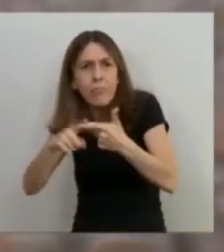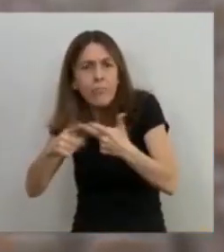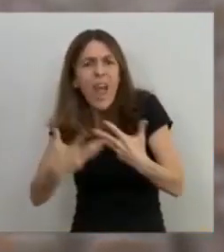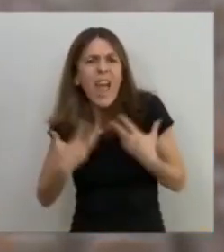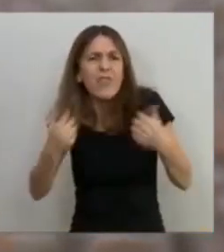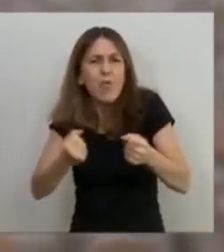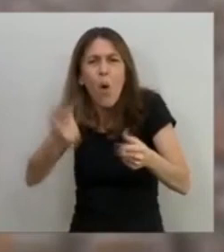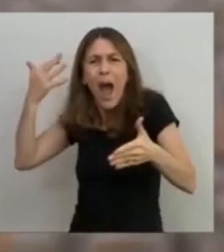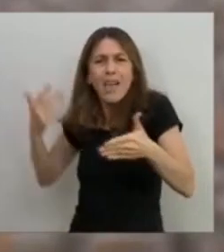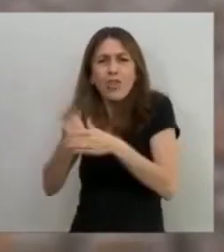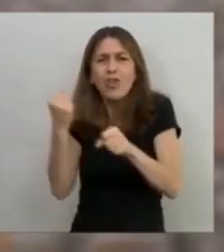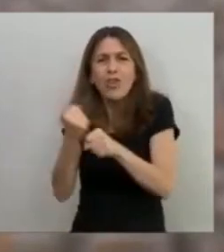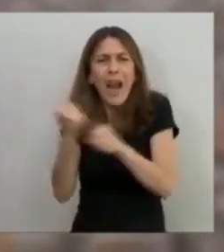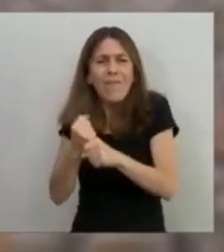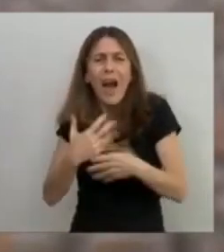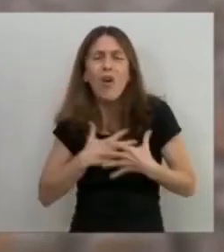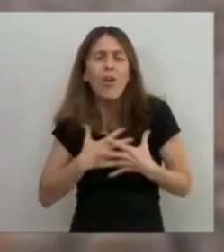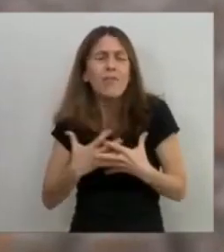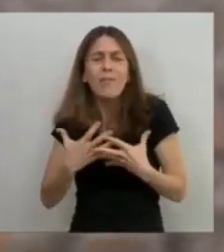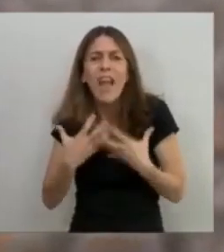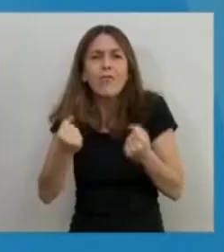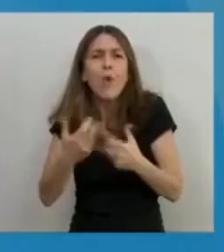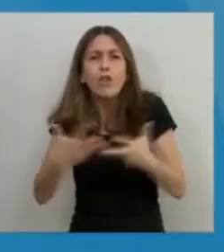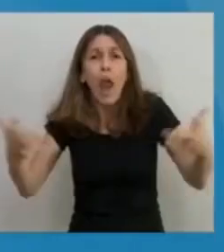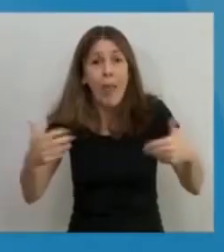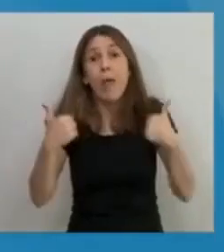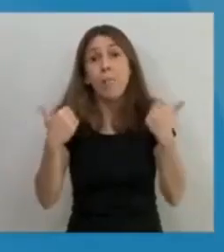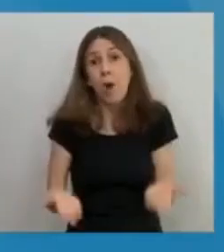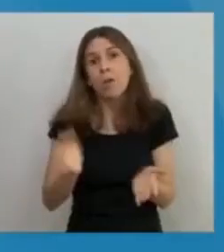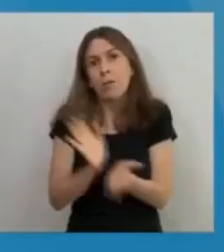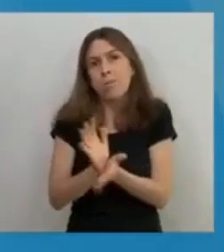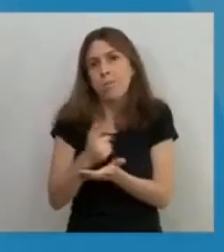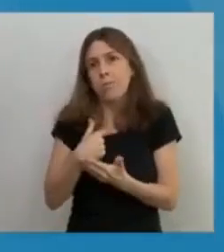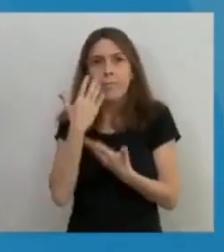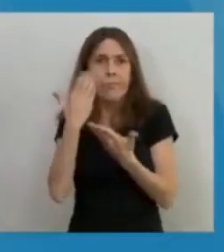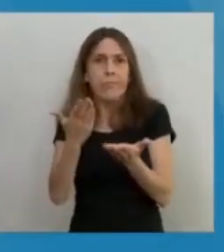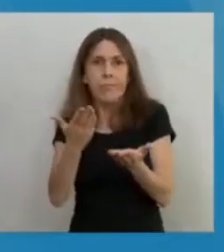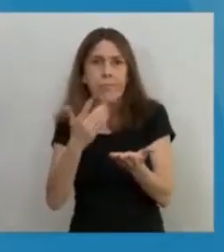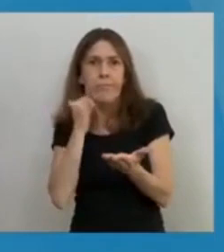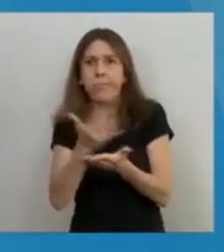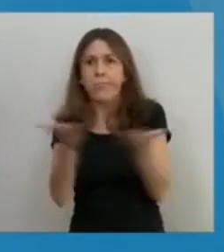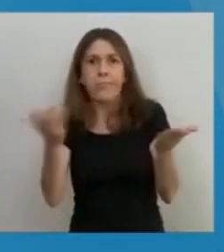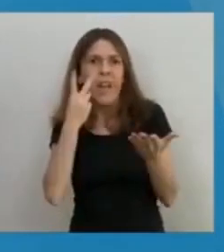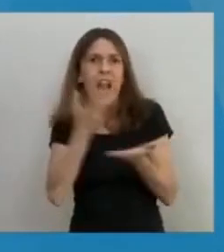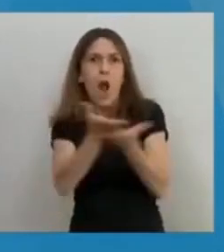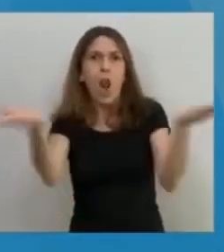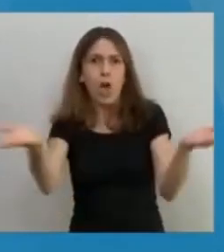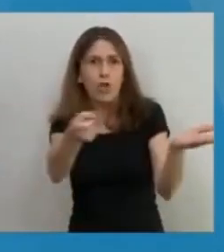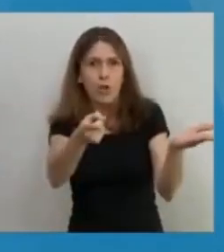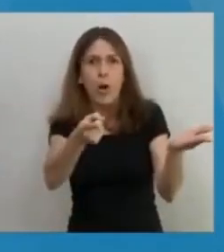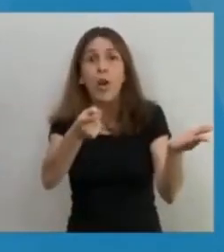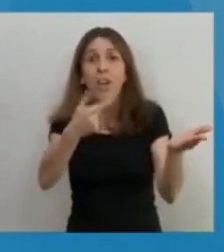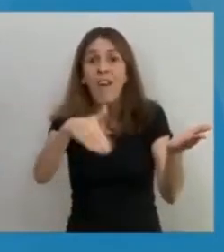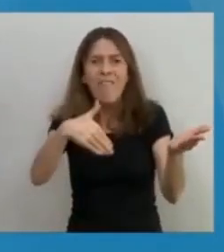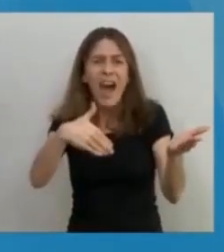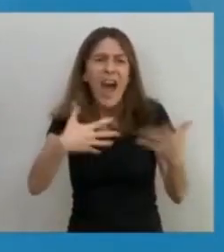han hecho y el enorme esfuerzo que hacen. Por eso, en reconocimiento y sabiendo del esfuerzo que tienen que hacer, en los próximos tres